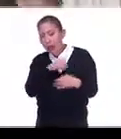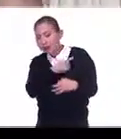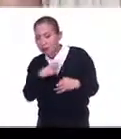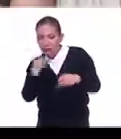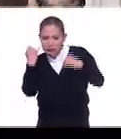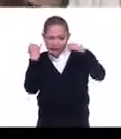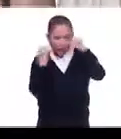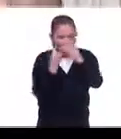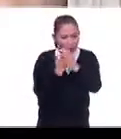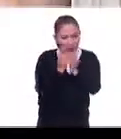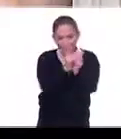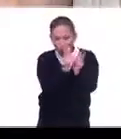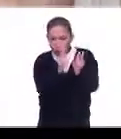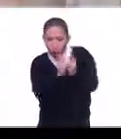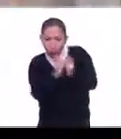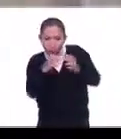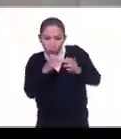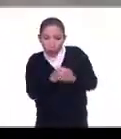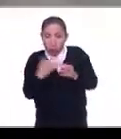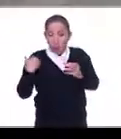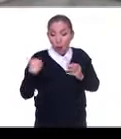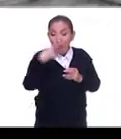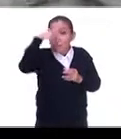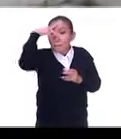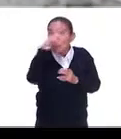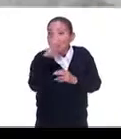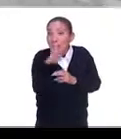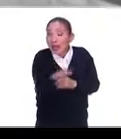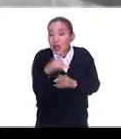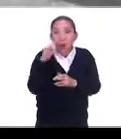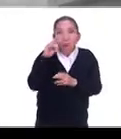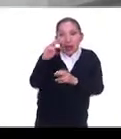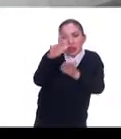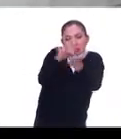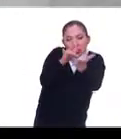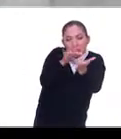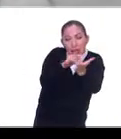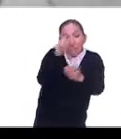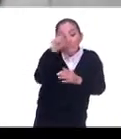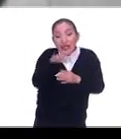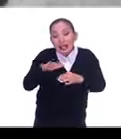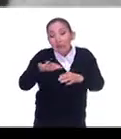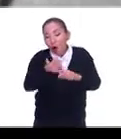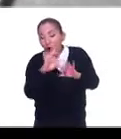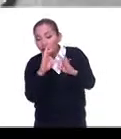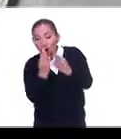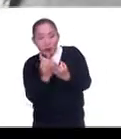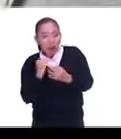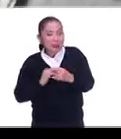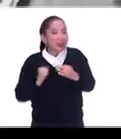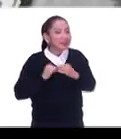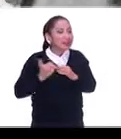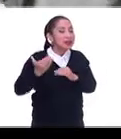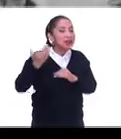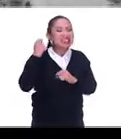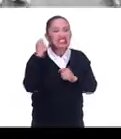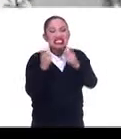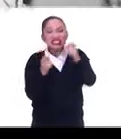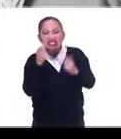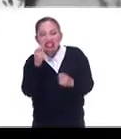crear un movimiento de moda mexicana, inspirada en estas formas prehispánicas,